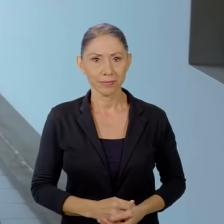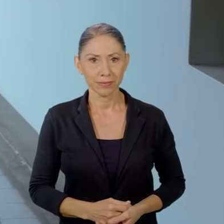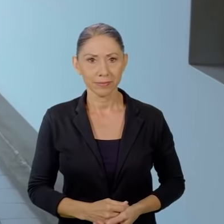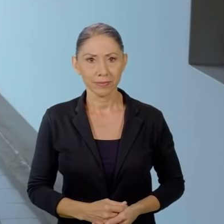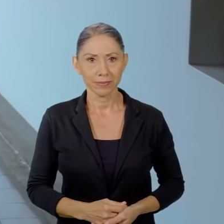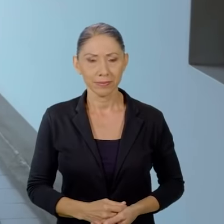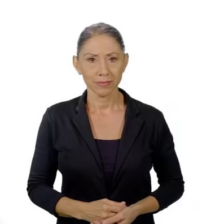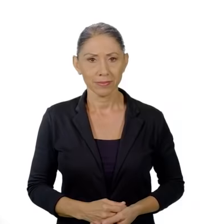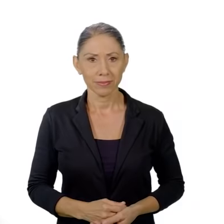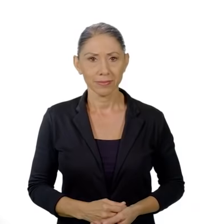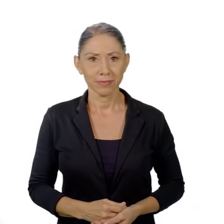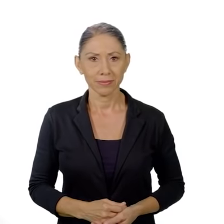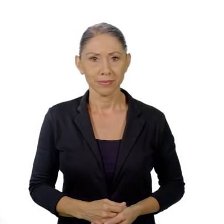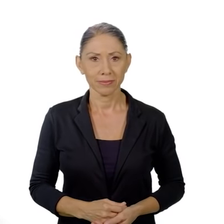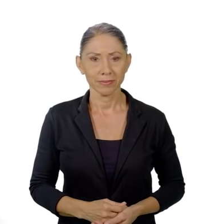la Historia.